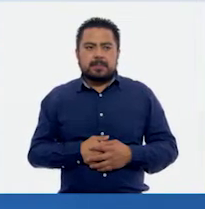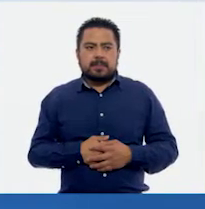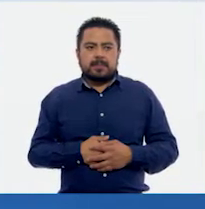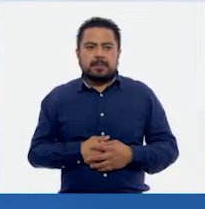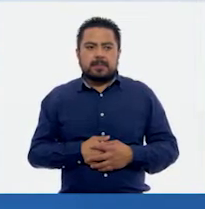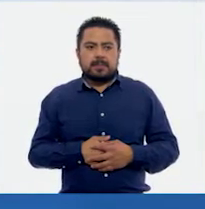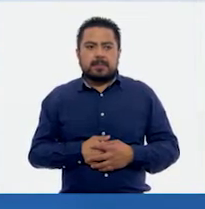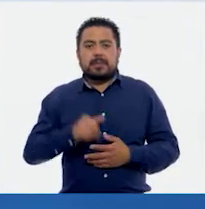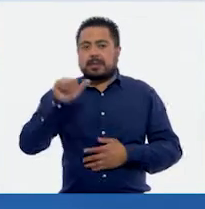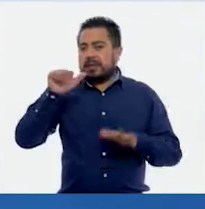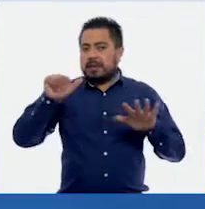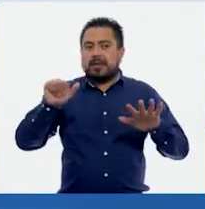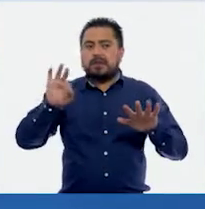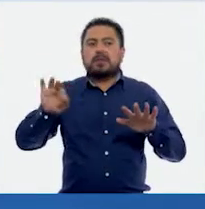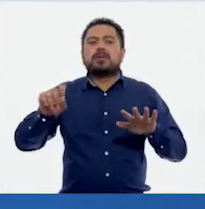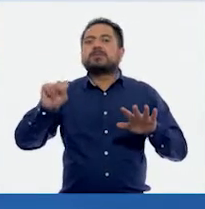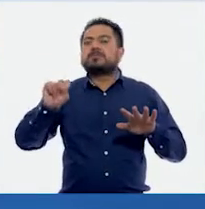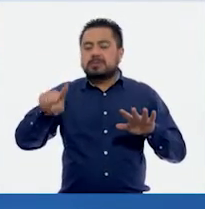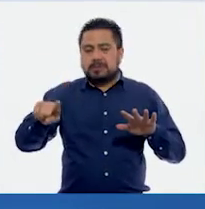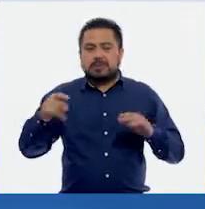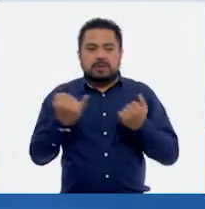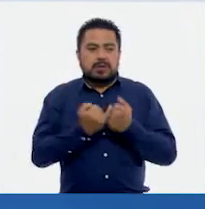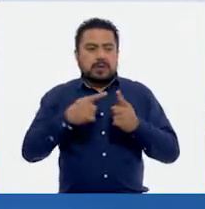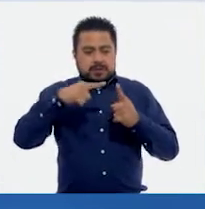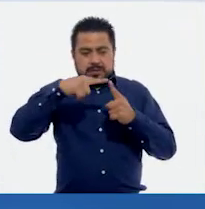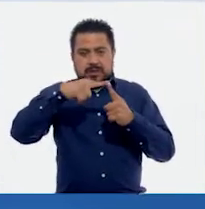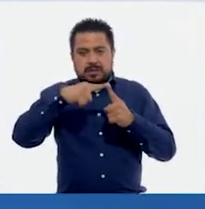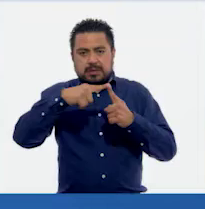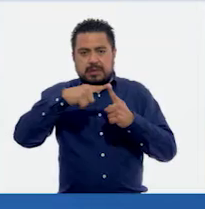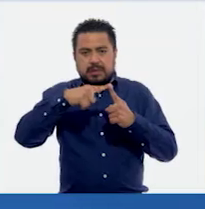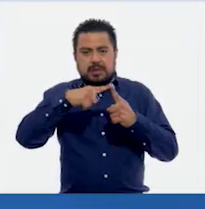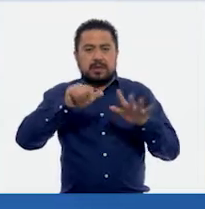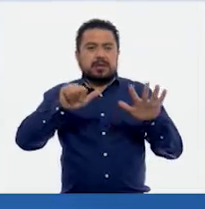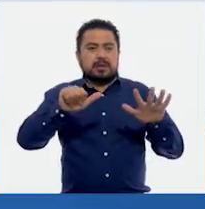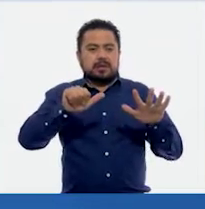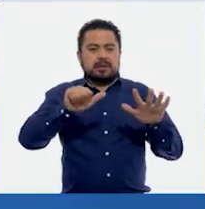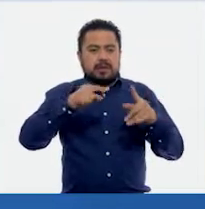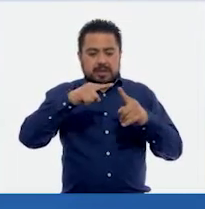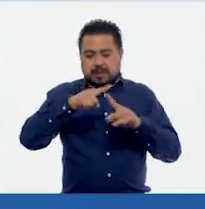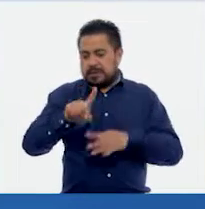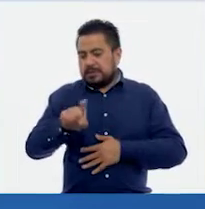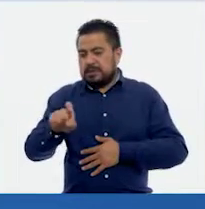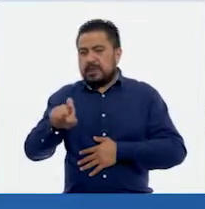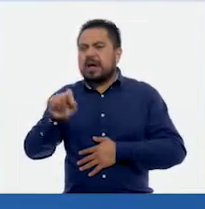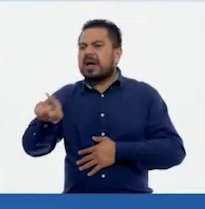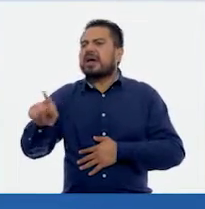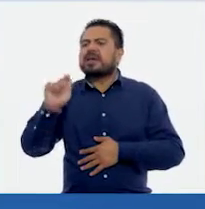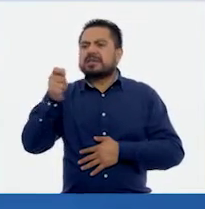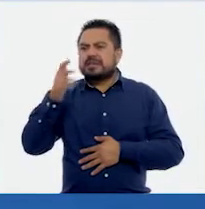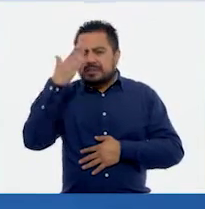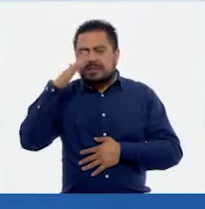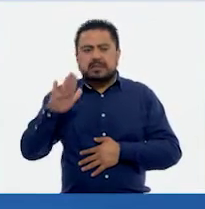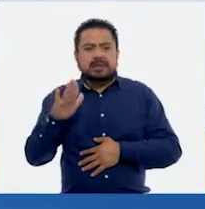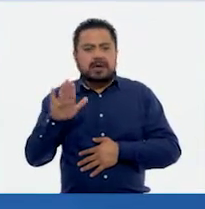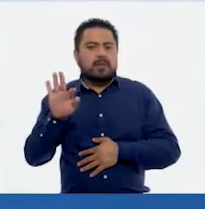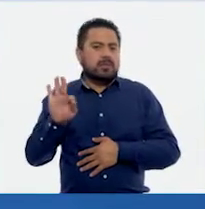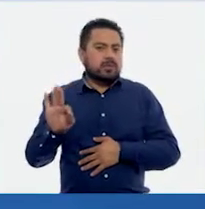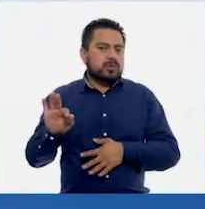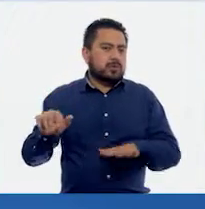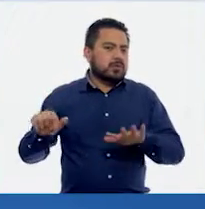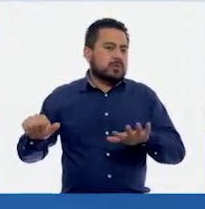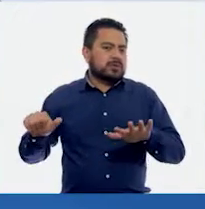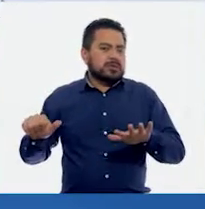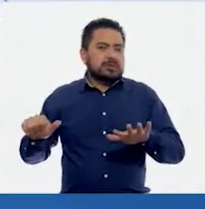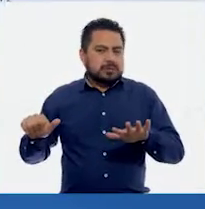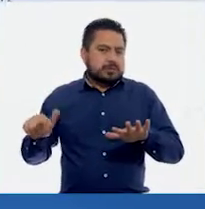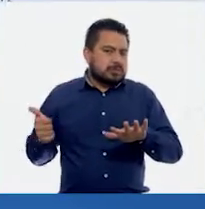16% también dividiendo 16 entre 100. Y ahí sabemos qué es. Punto 16 o